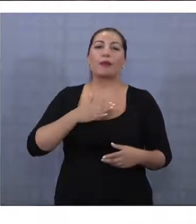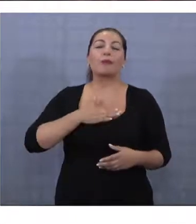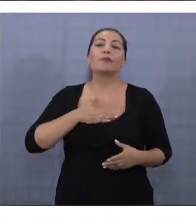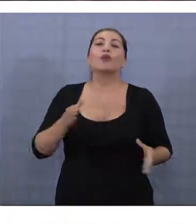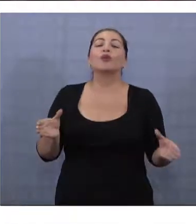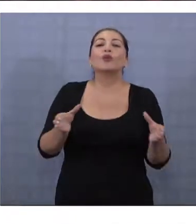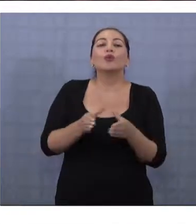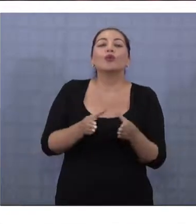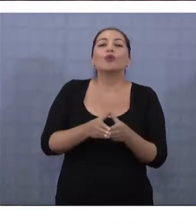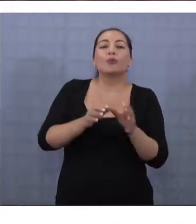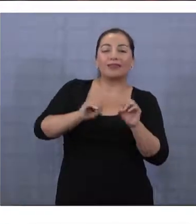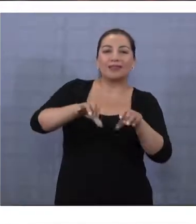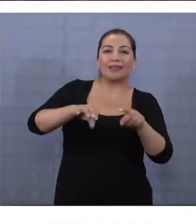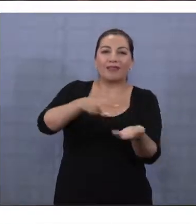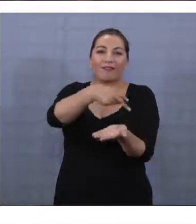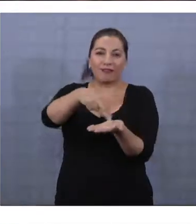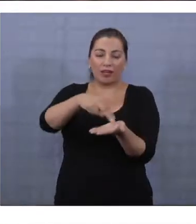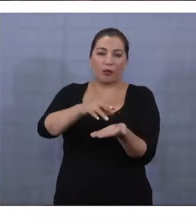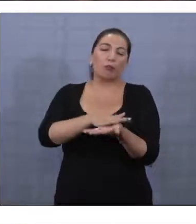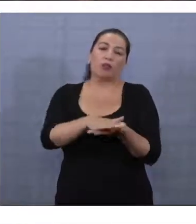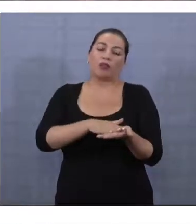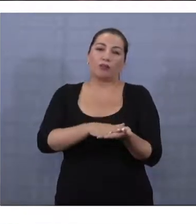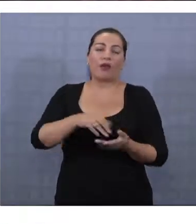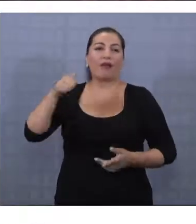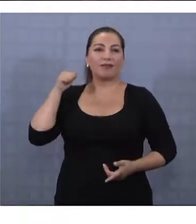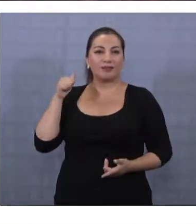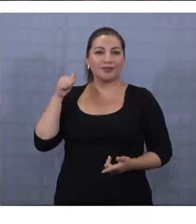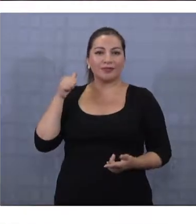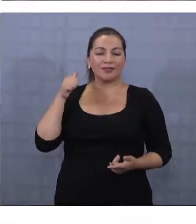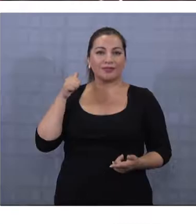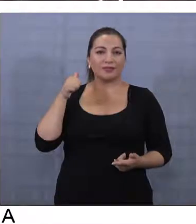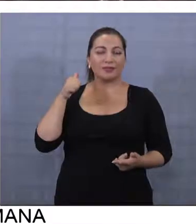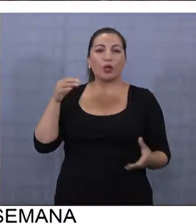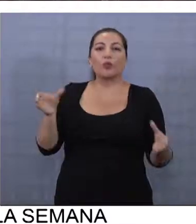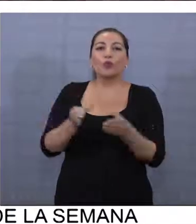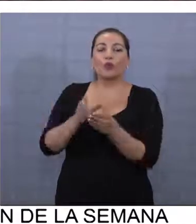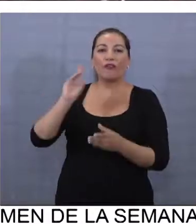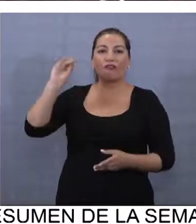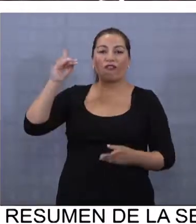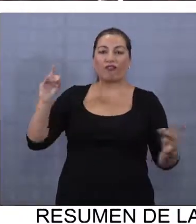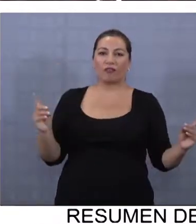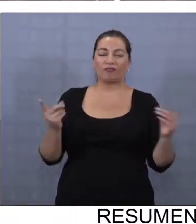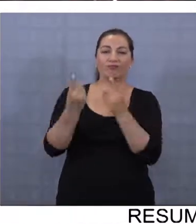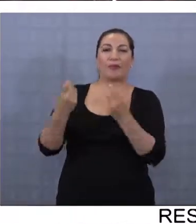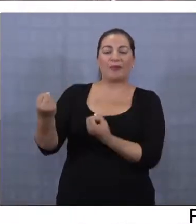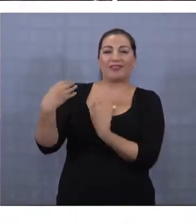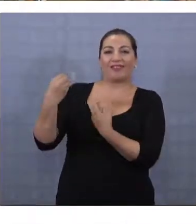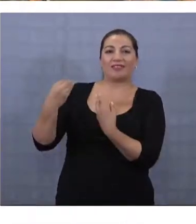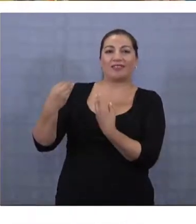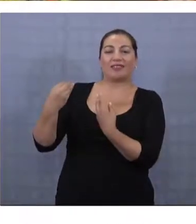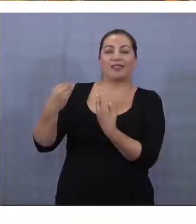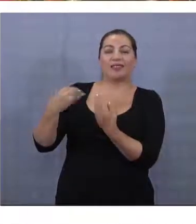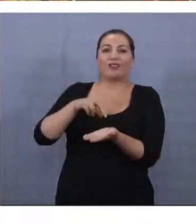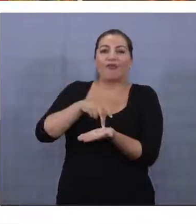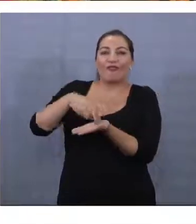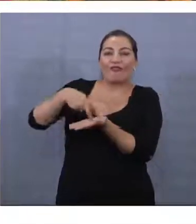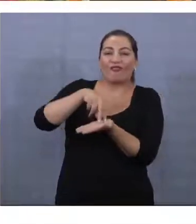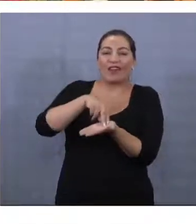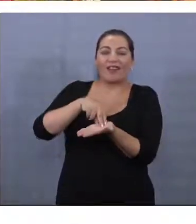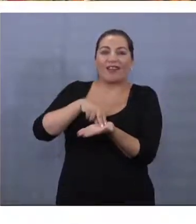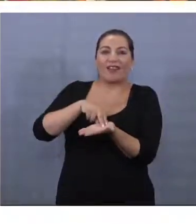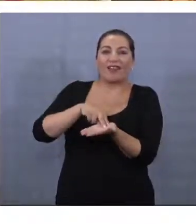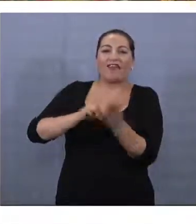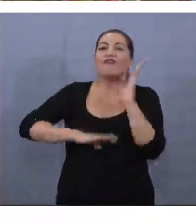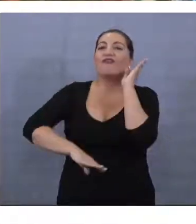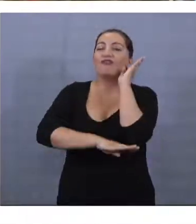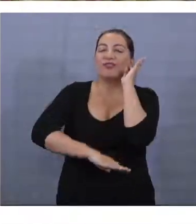academia, enseñar los bailes. Por ejemplo, ayer nos subimos con los de Bolivia, nos estaban enseñando pasos básicos de Bolivia